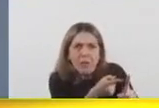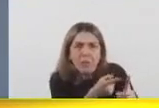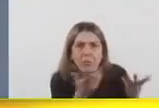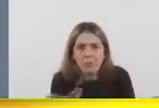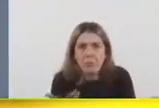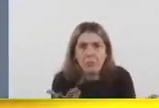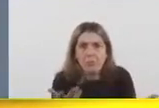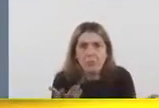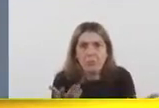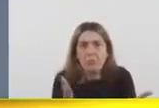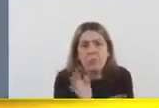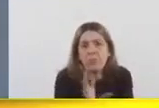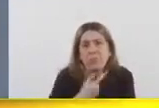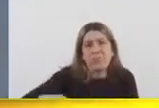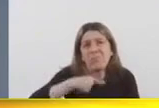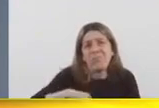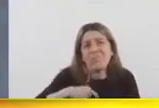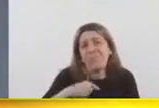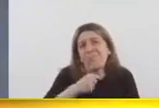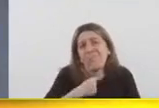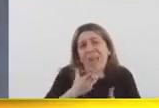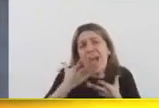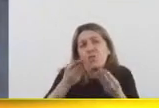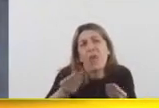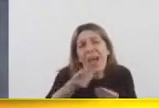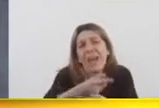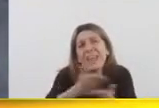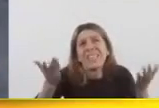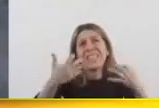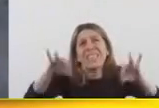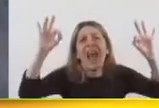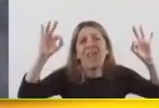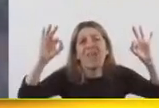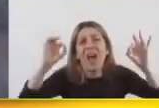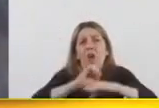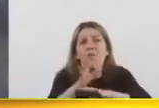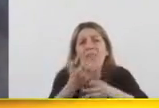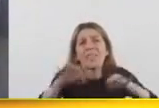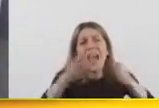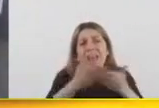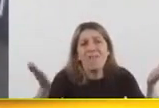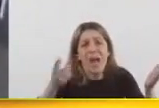Nadie quería hacer otra cosa más que salvar vidas. Nadie quería hacer otra cosa. Era lo único que queríamos.